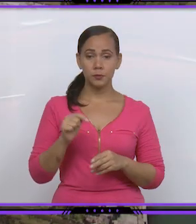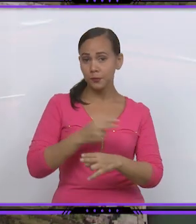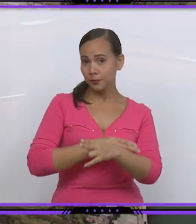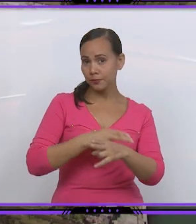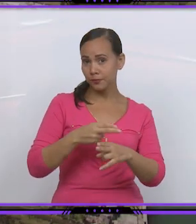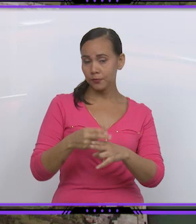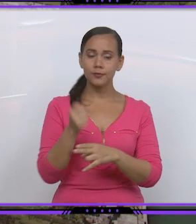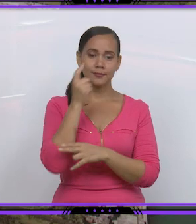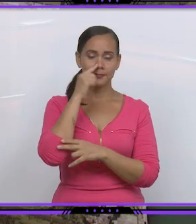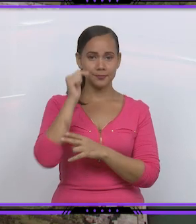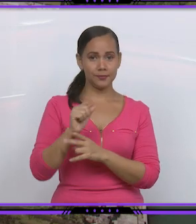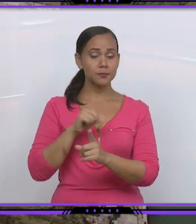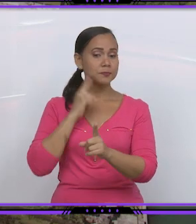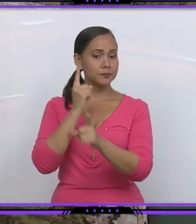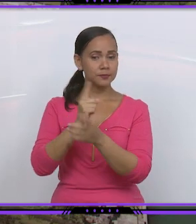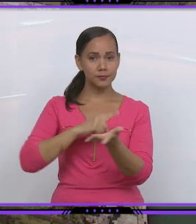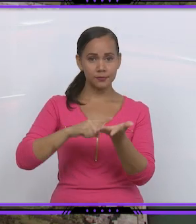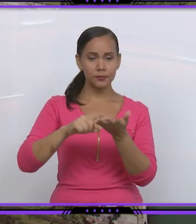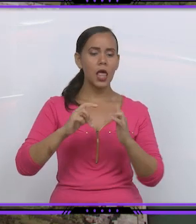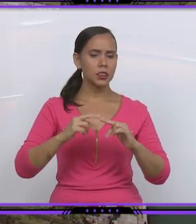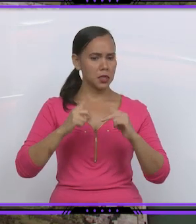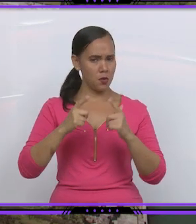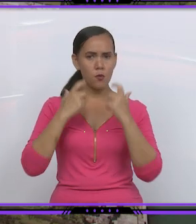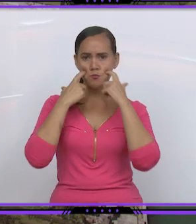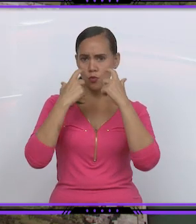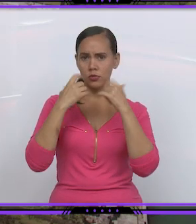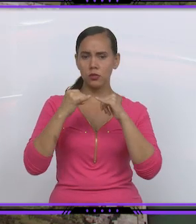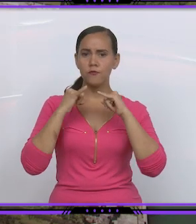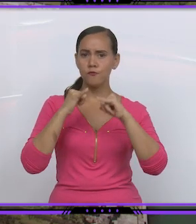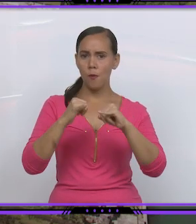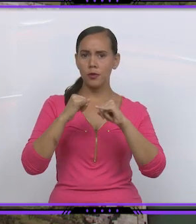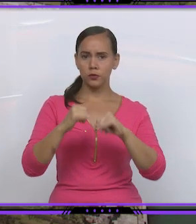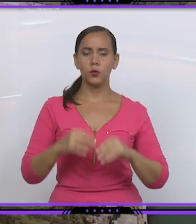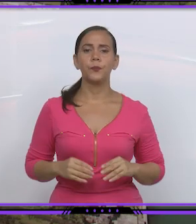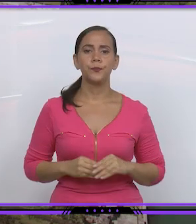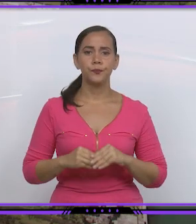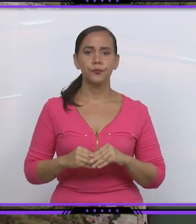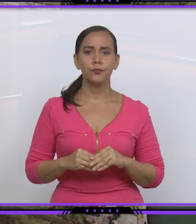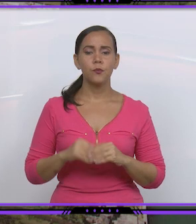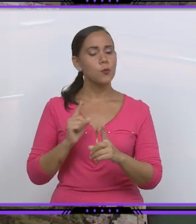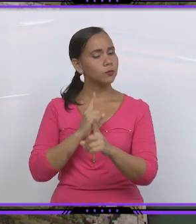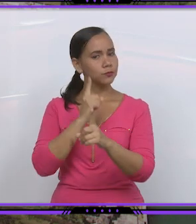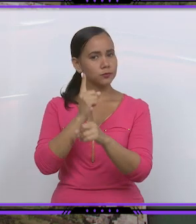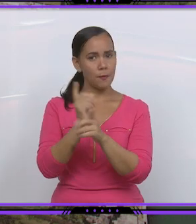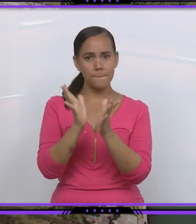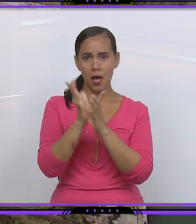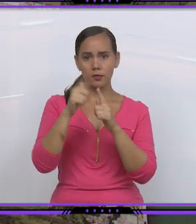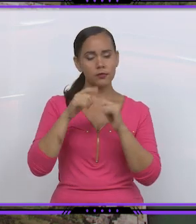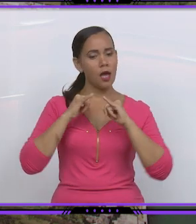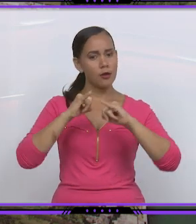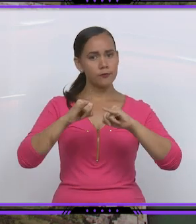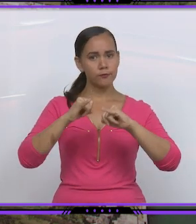Con esta historia nos despedimos por hoy la próxima semana regresamos con las informaciones más relevantes de la provincia hasta un